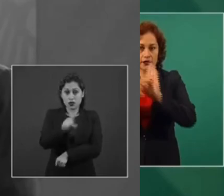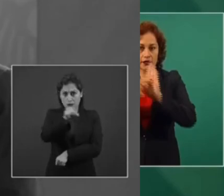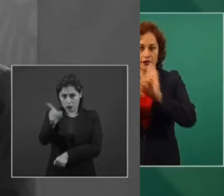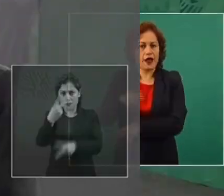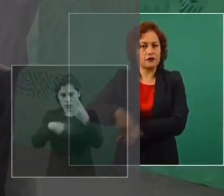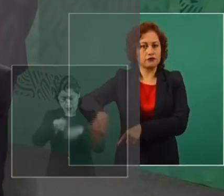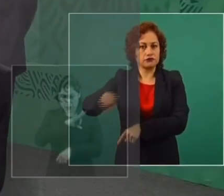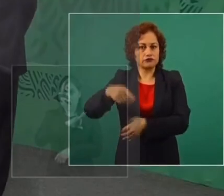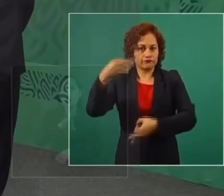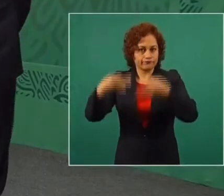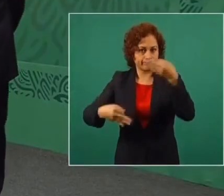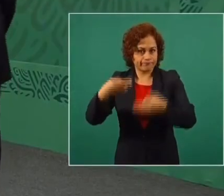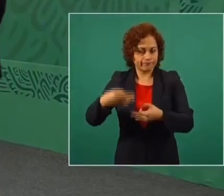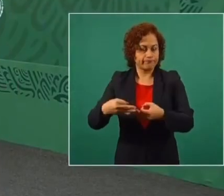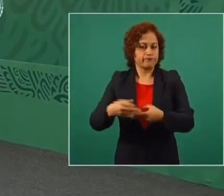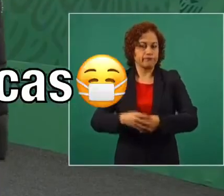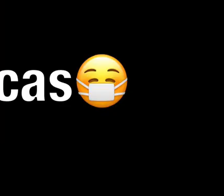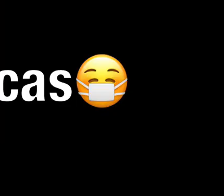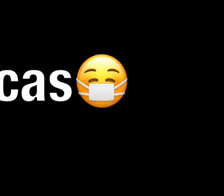si lo desean.